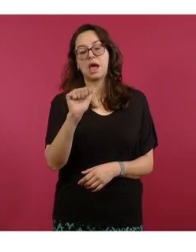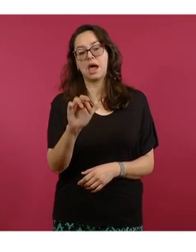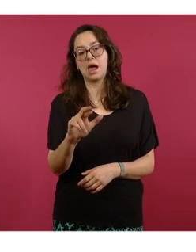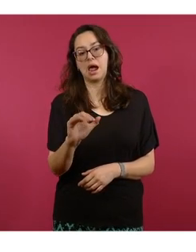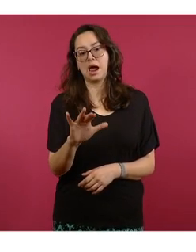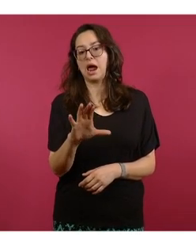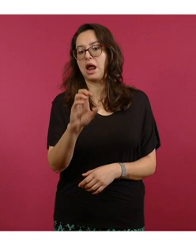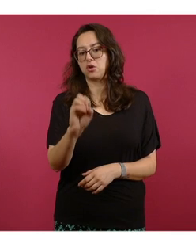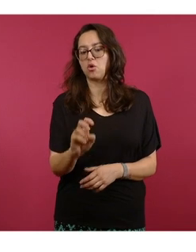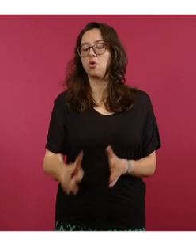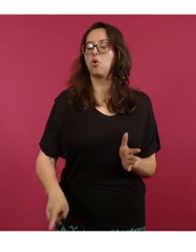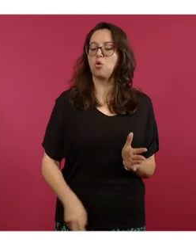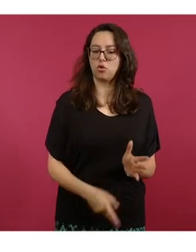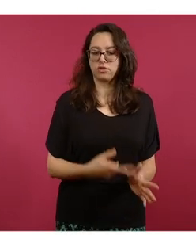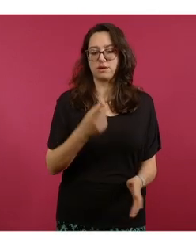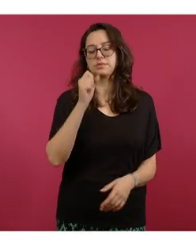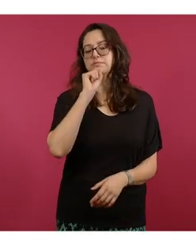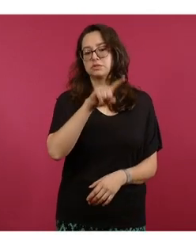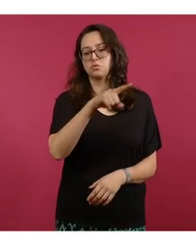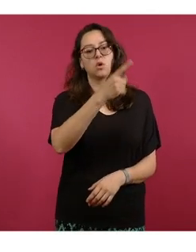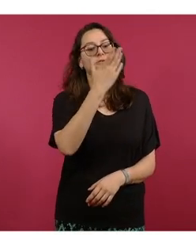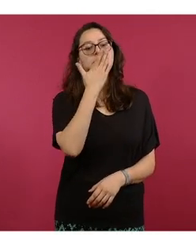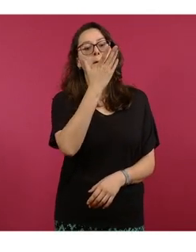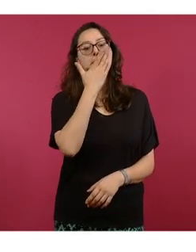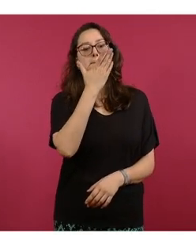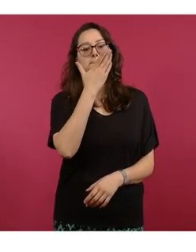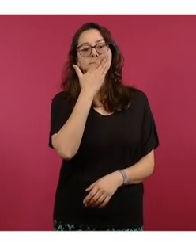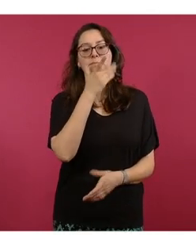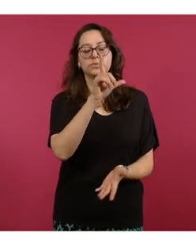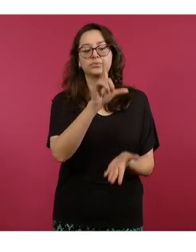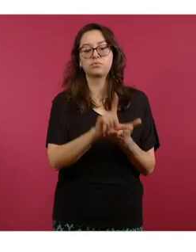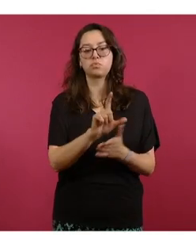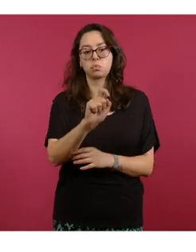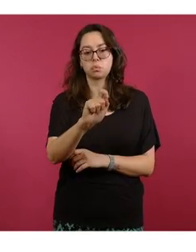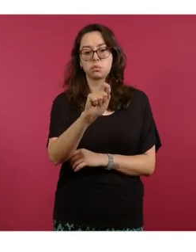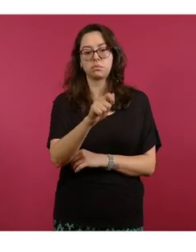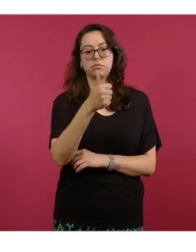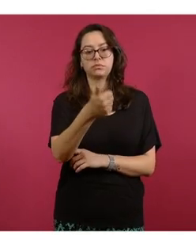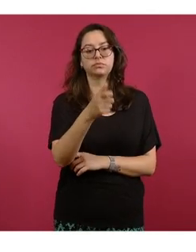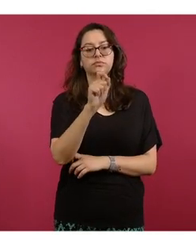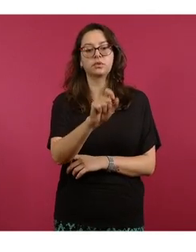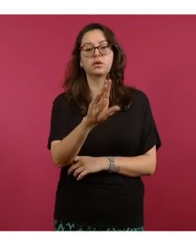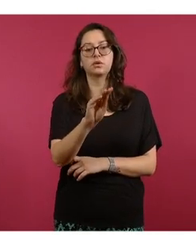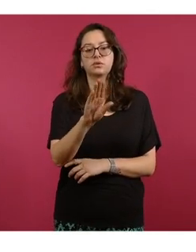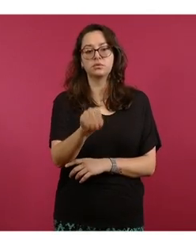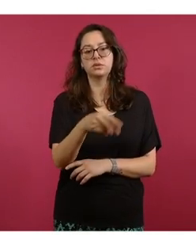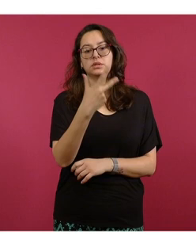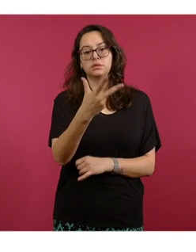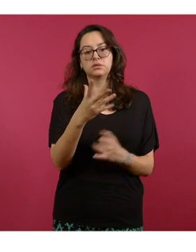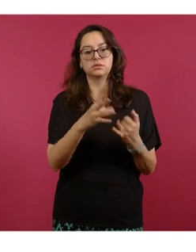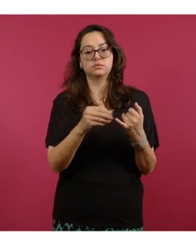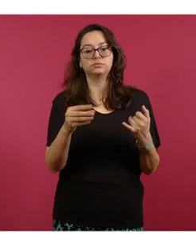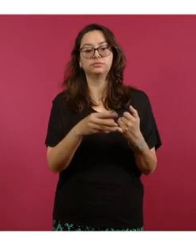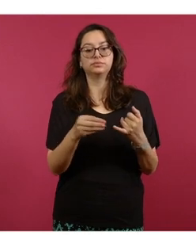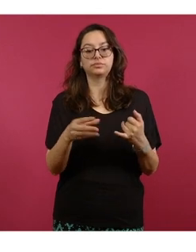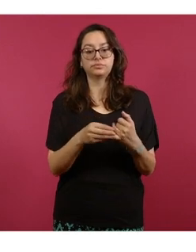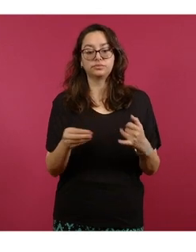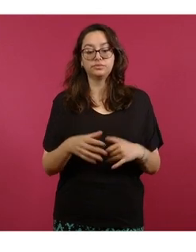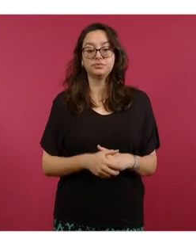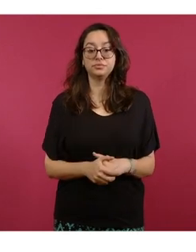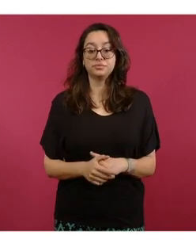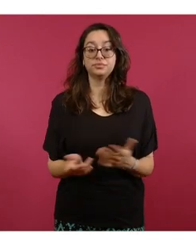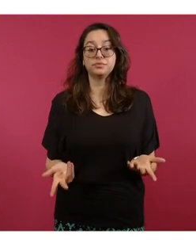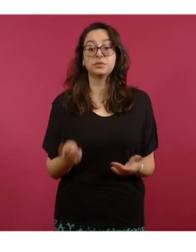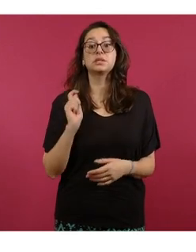Servicio Z3, allá en Hermosillo, Sonora, con el litro de Premium a 26 pesos con 98 centavos, dos